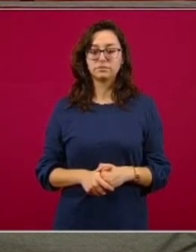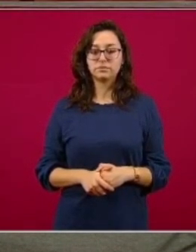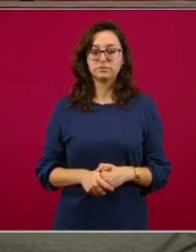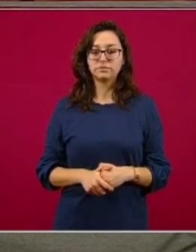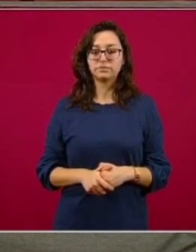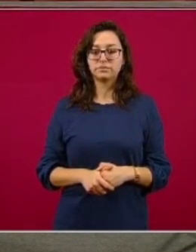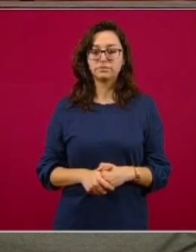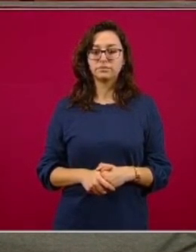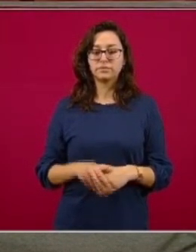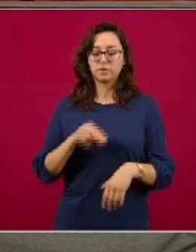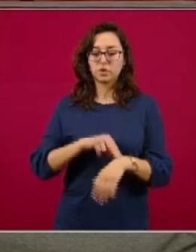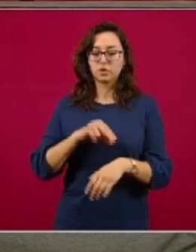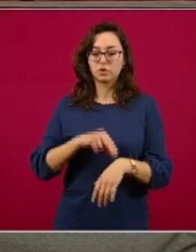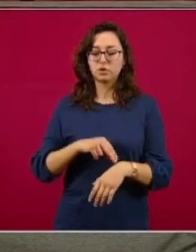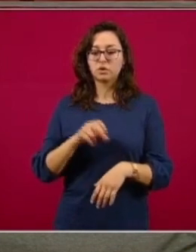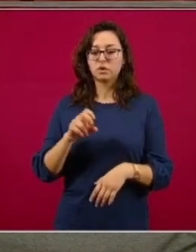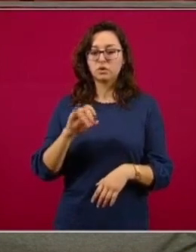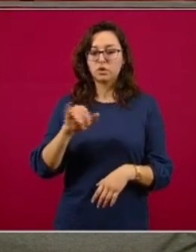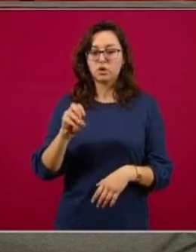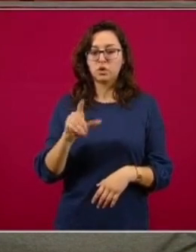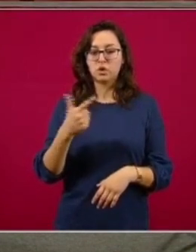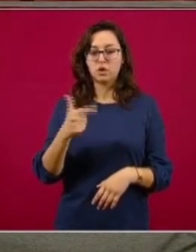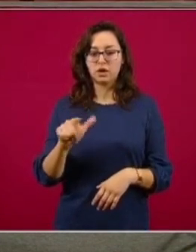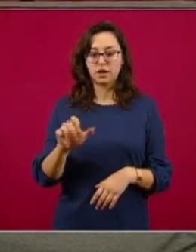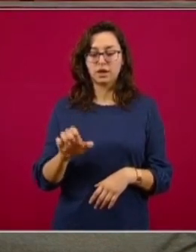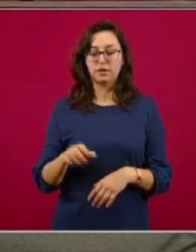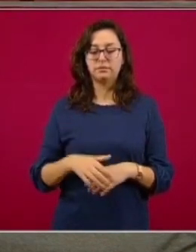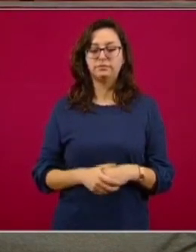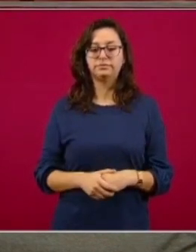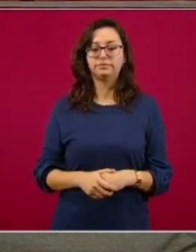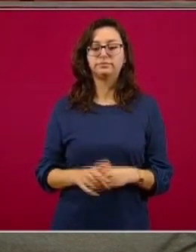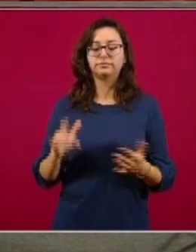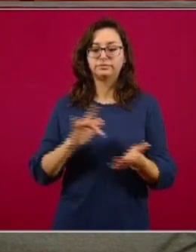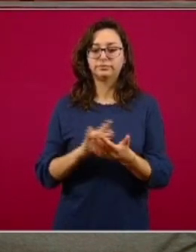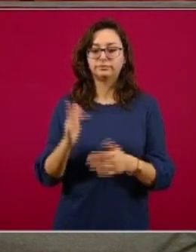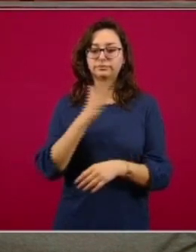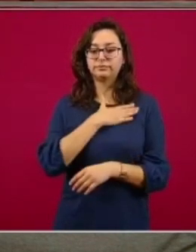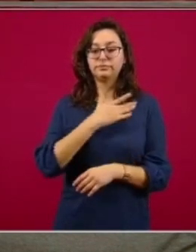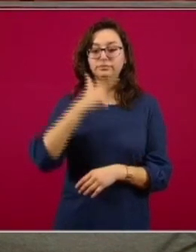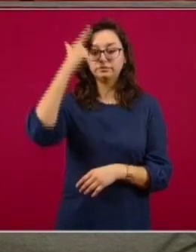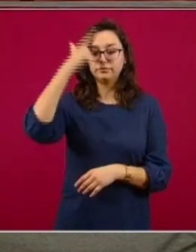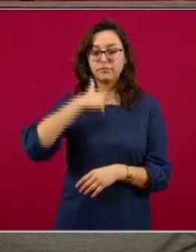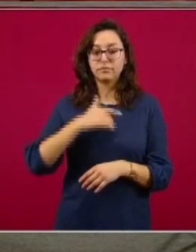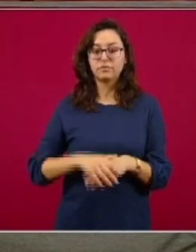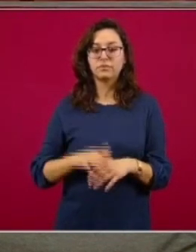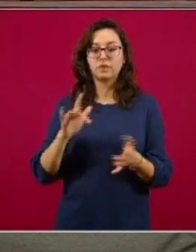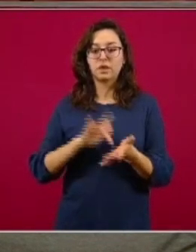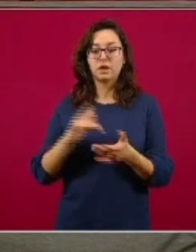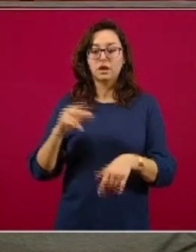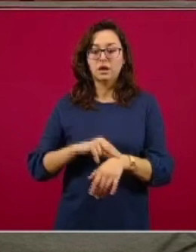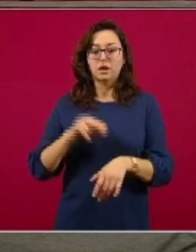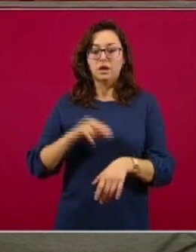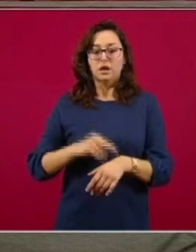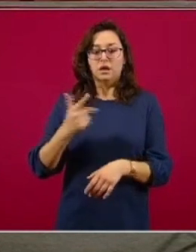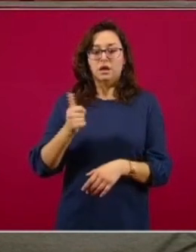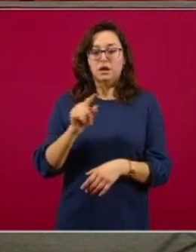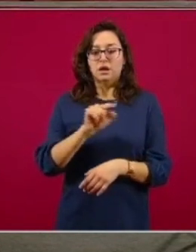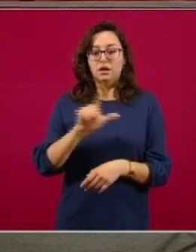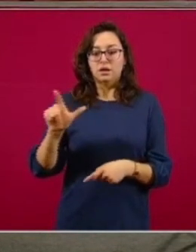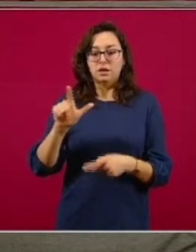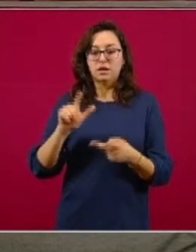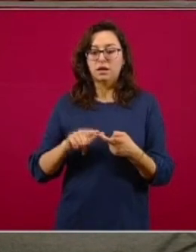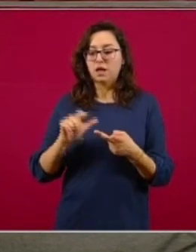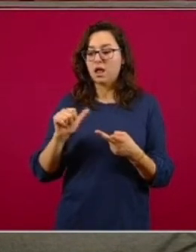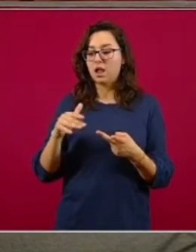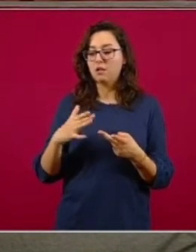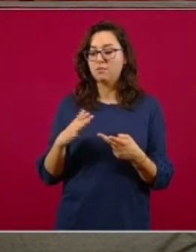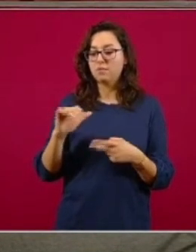Doctor Jorge Salas. Gracias. Buenas noches. Gracias, doctor López-Gatell, doctora Lumía, por la invitación.